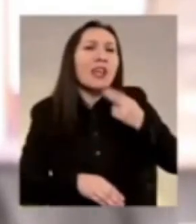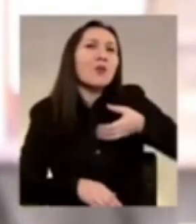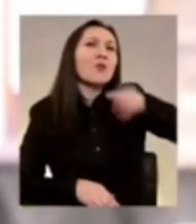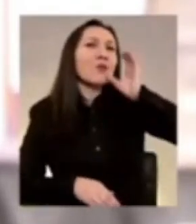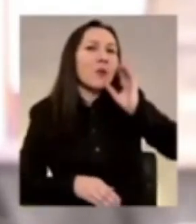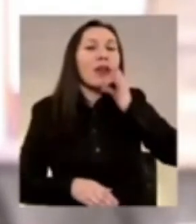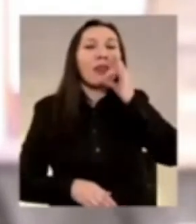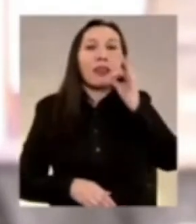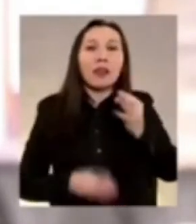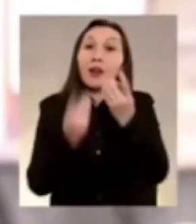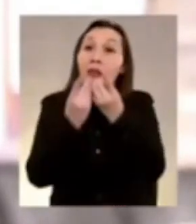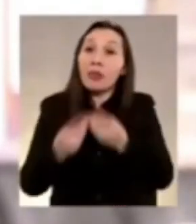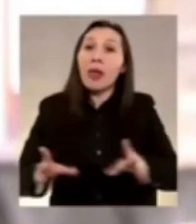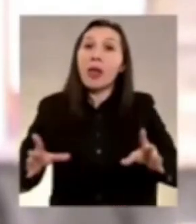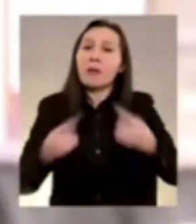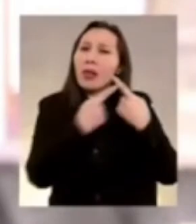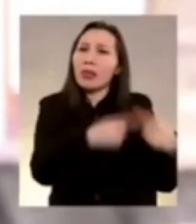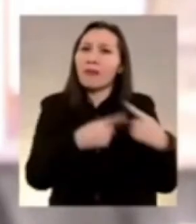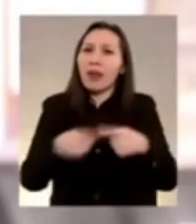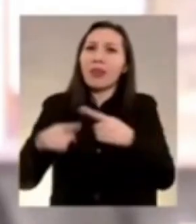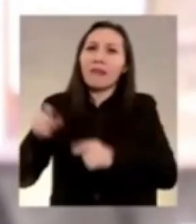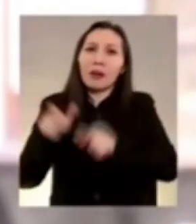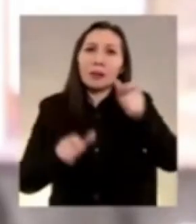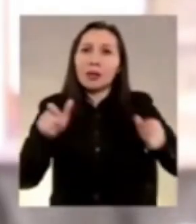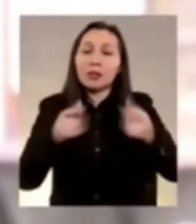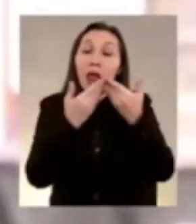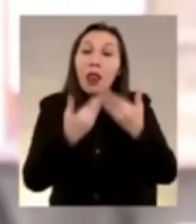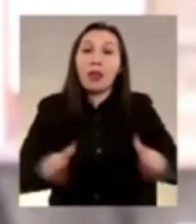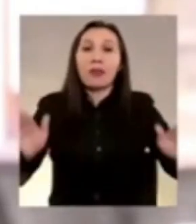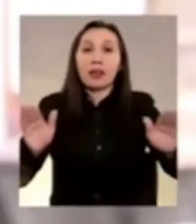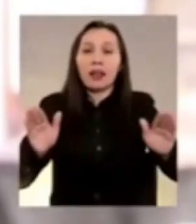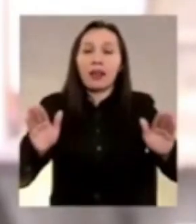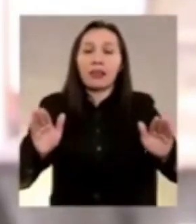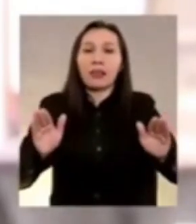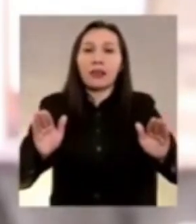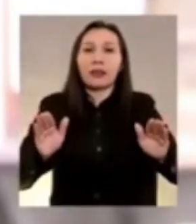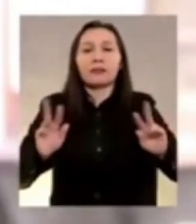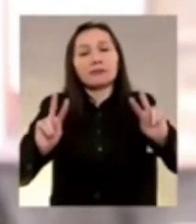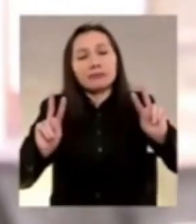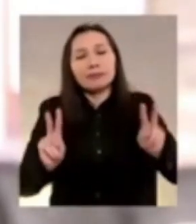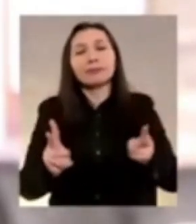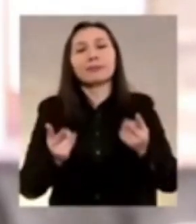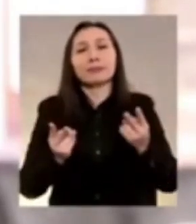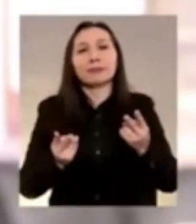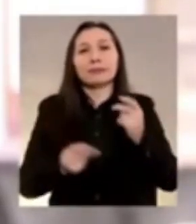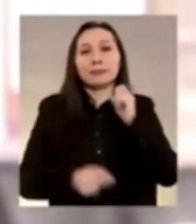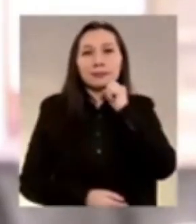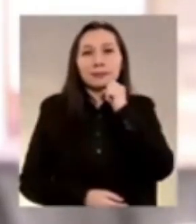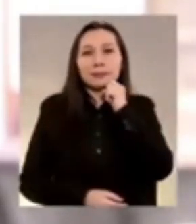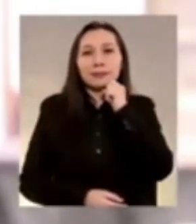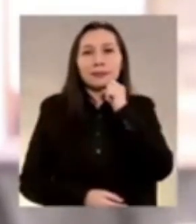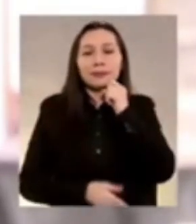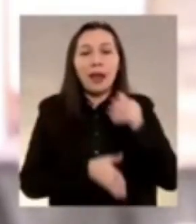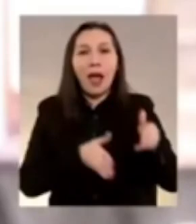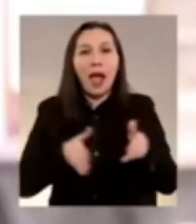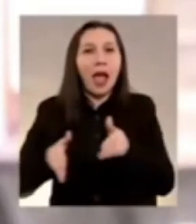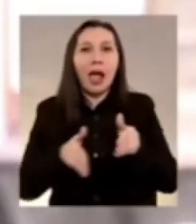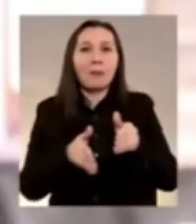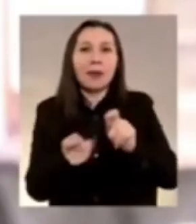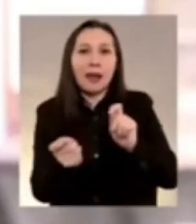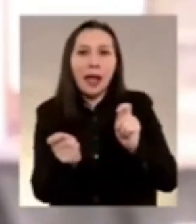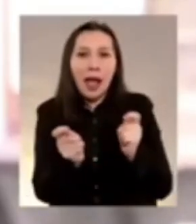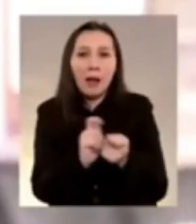decir con democracia pluralismo y libertad era un camino de